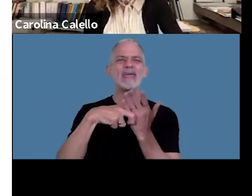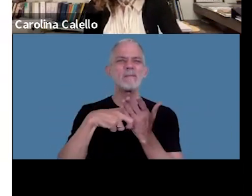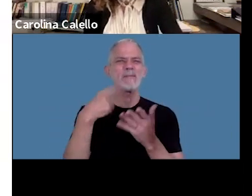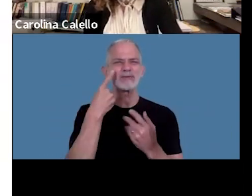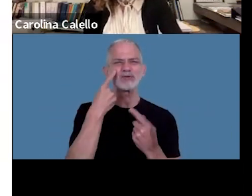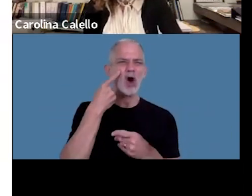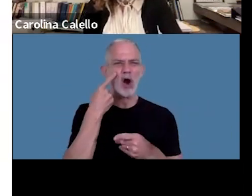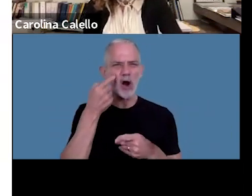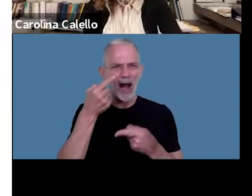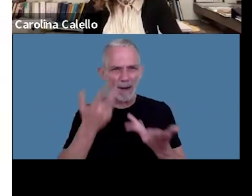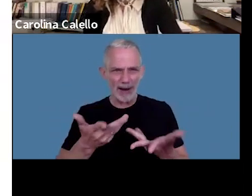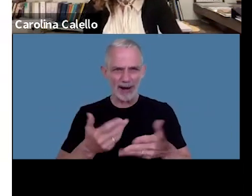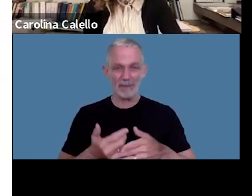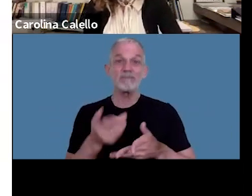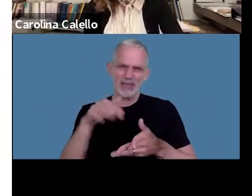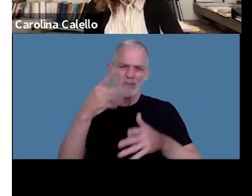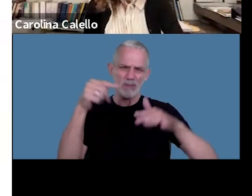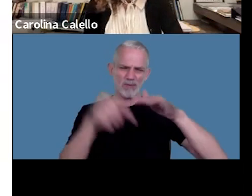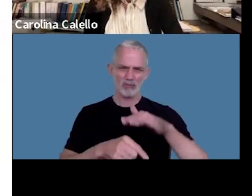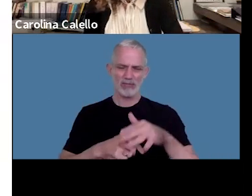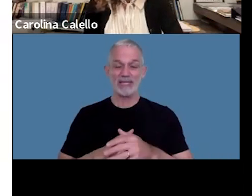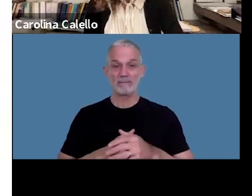cierto? después vamos a profundizar